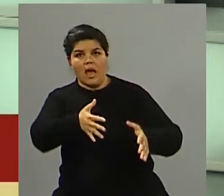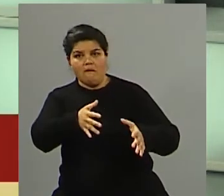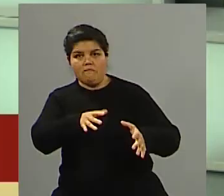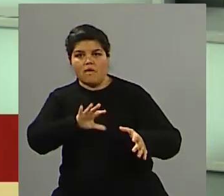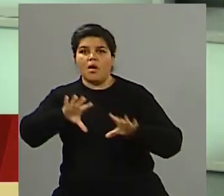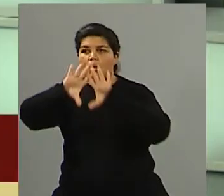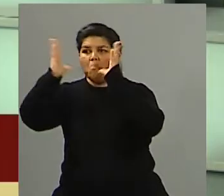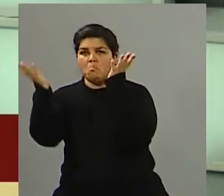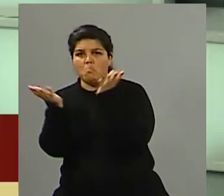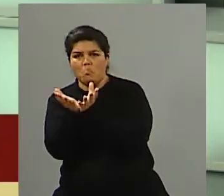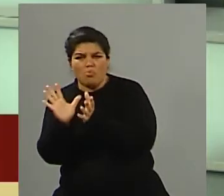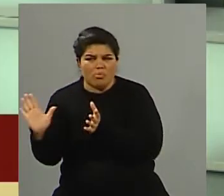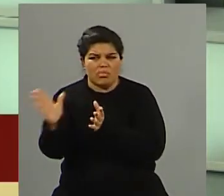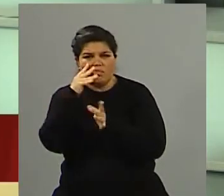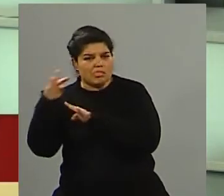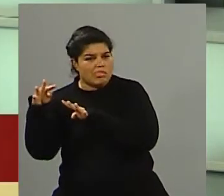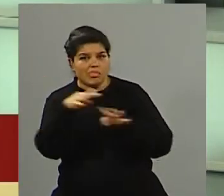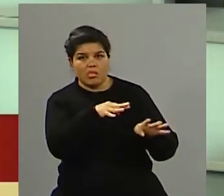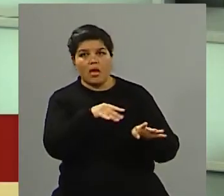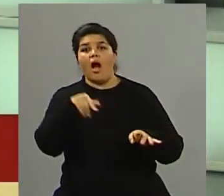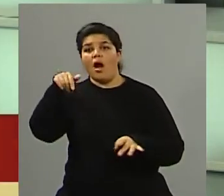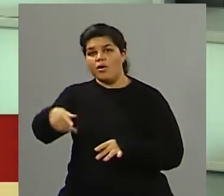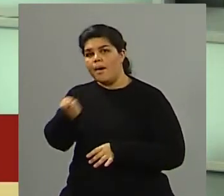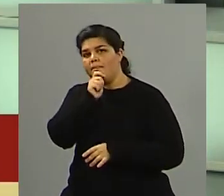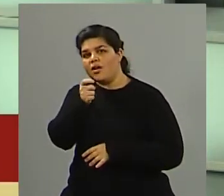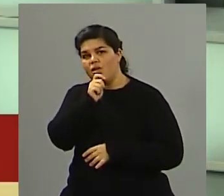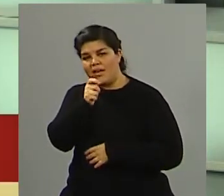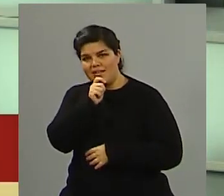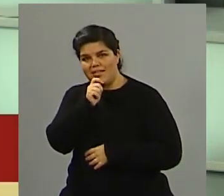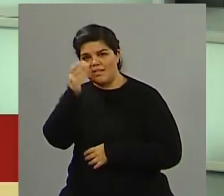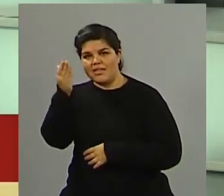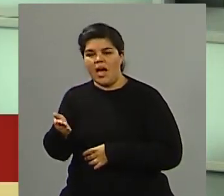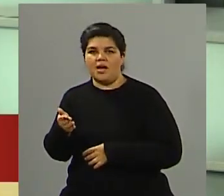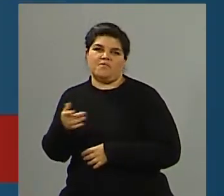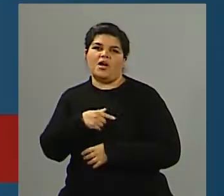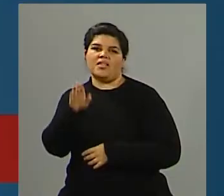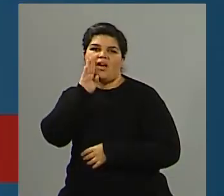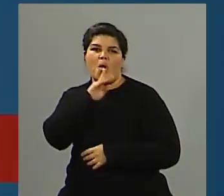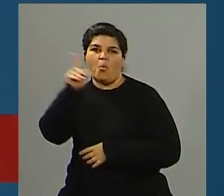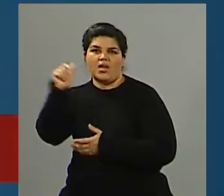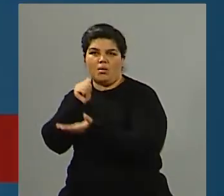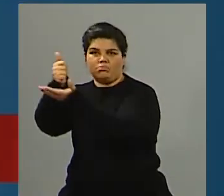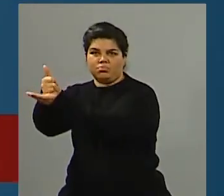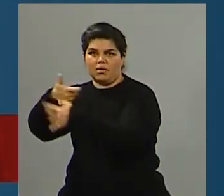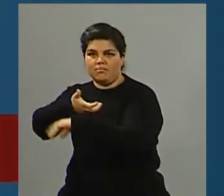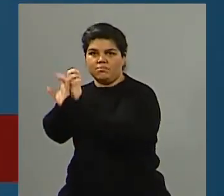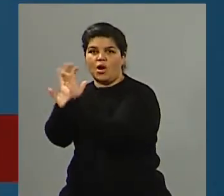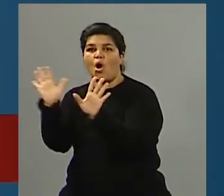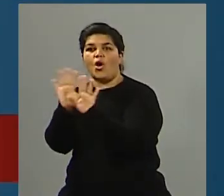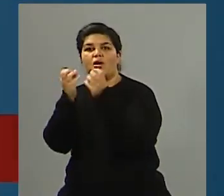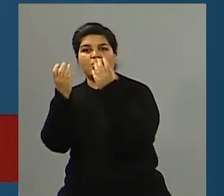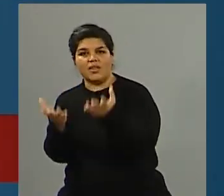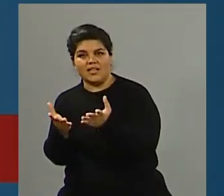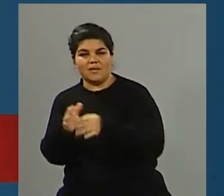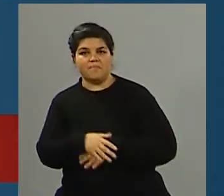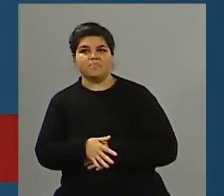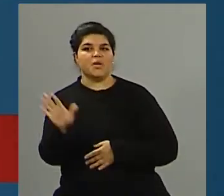Zabalza, que es periodista, está en Estados Unidos y nos está atendiendo muy amablemente. Mauricio, ¿cómo estás? Bienvenido. ¿Cómo estás?